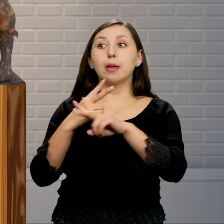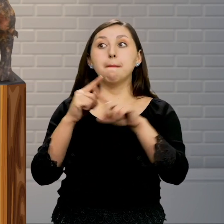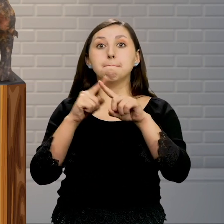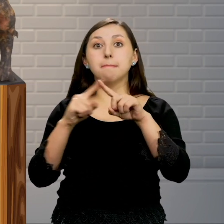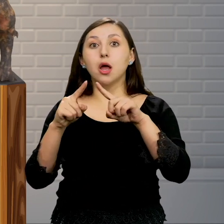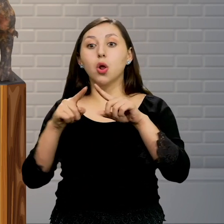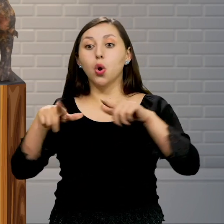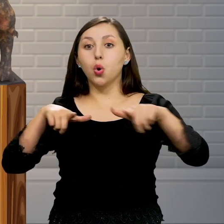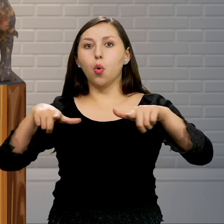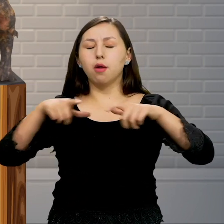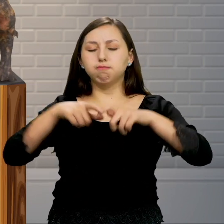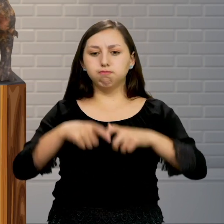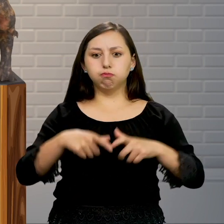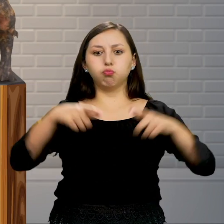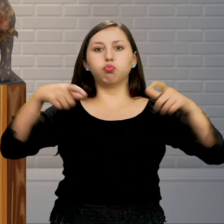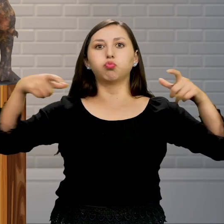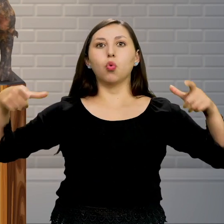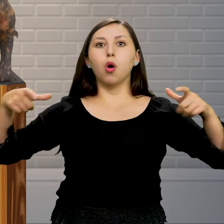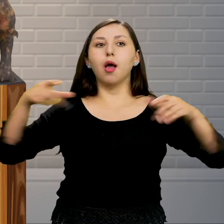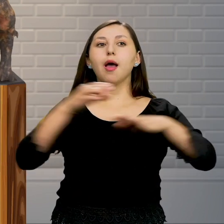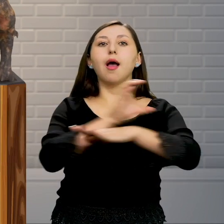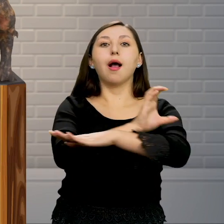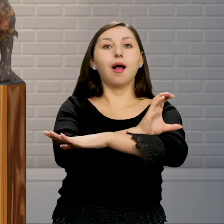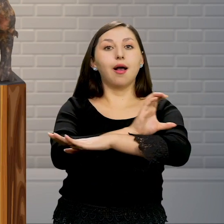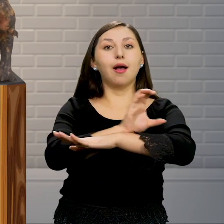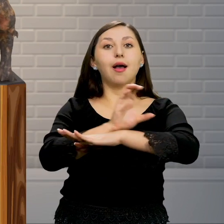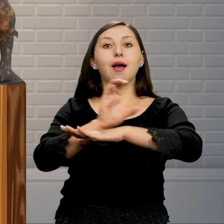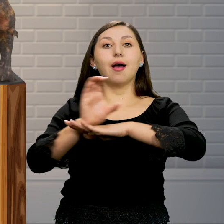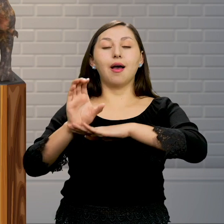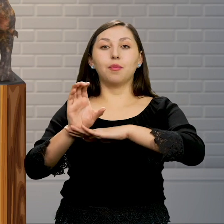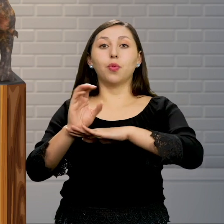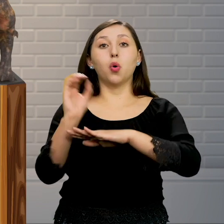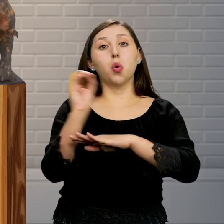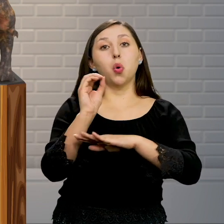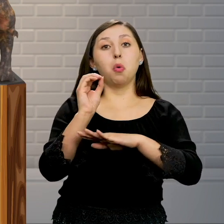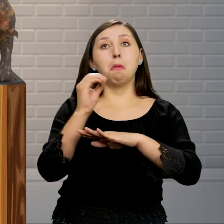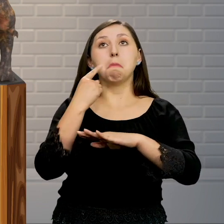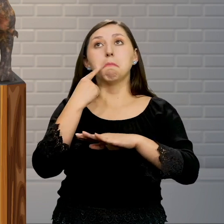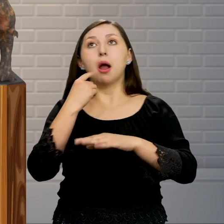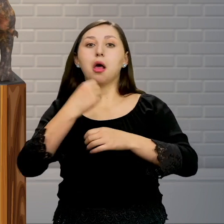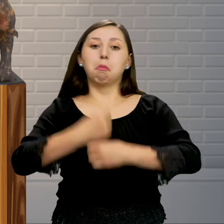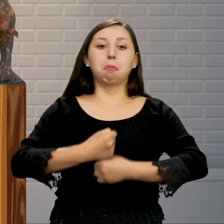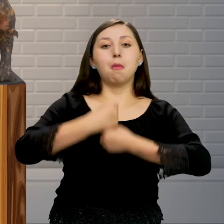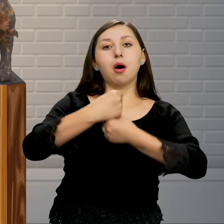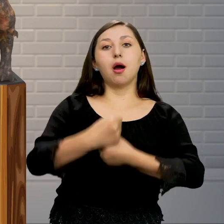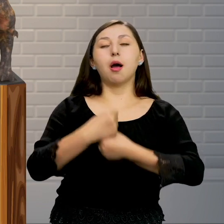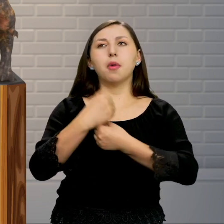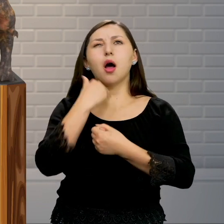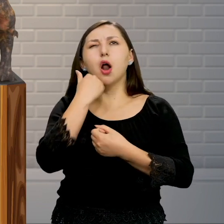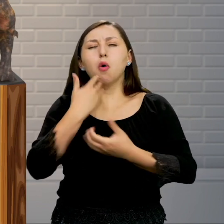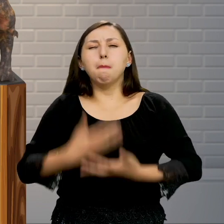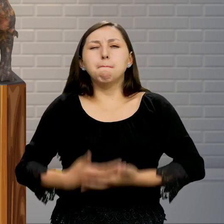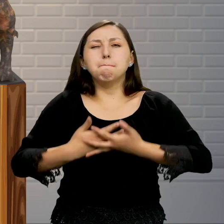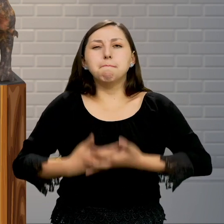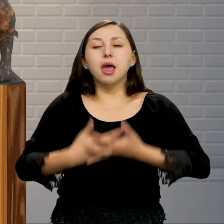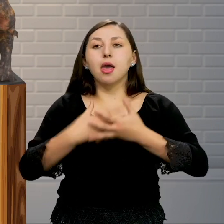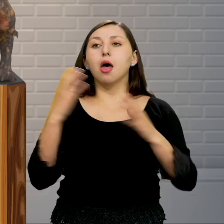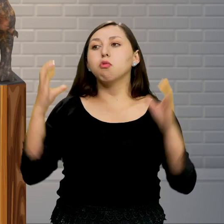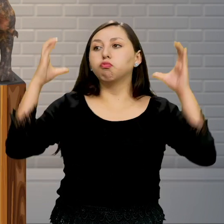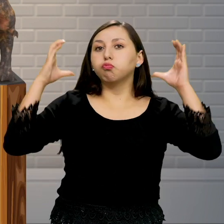obviamente necesitamos un lugar adecuado Como un gran terreno Inclusive nos puede servir para transportarnos O transportar alguna carga